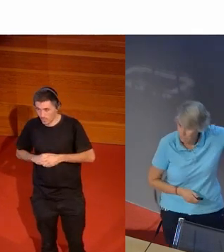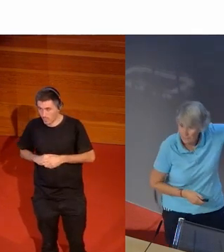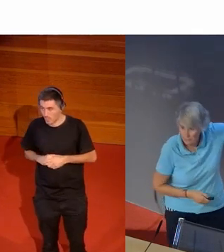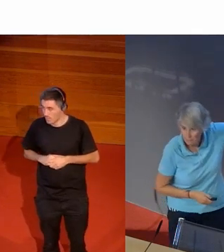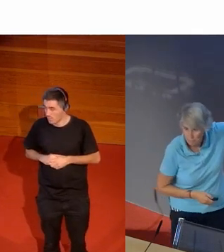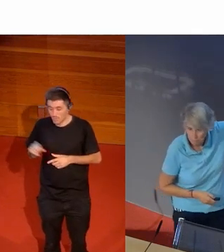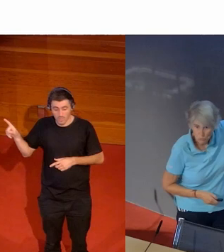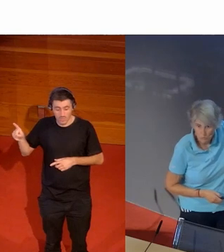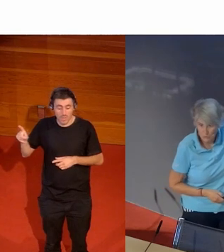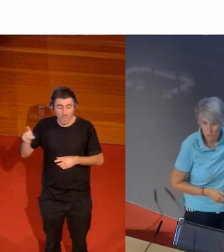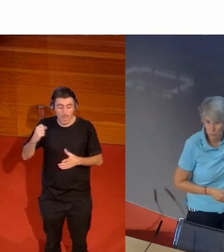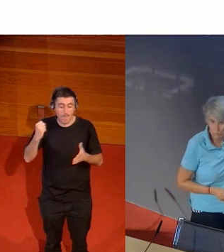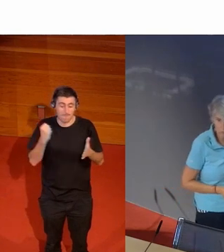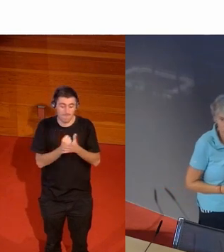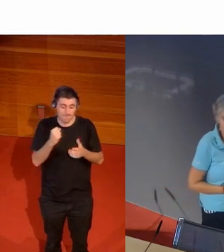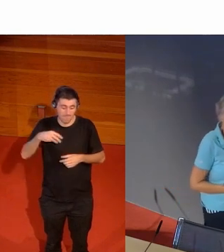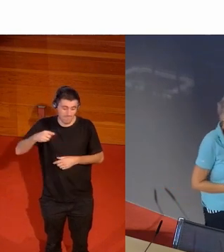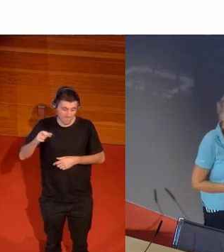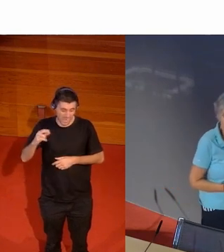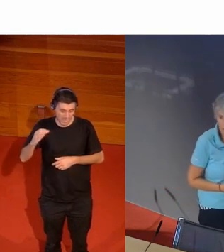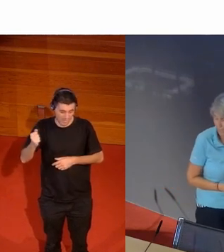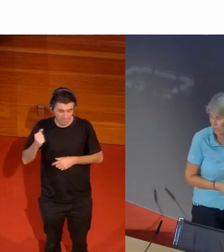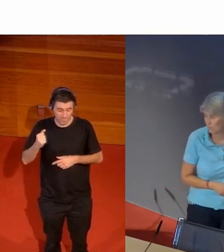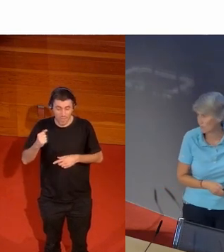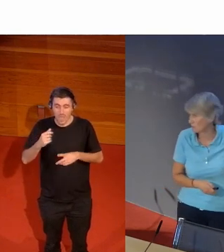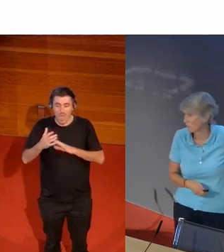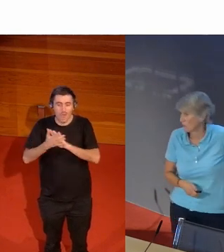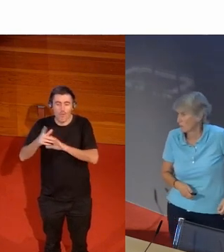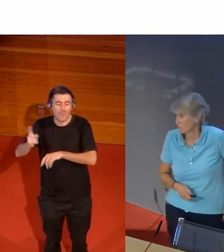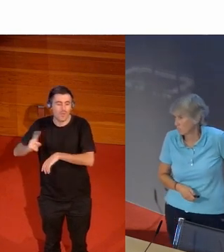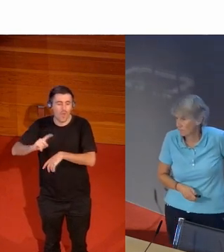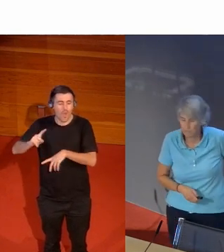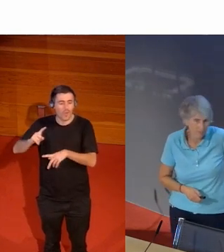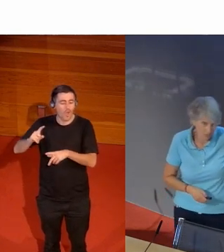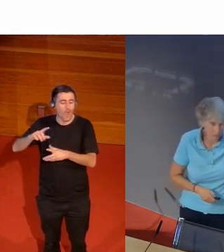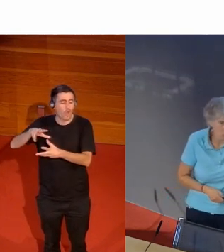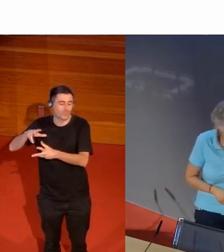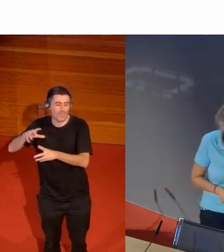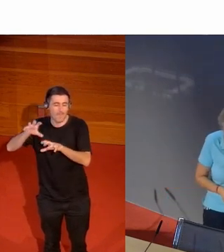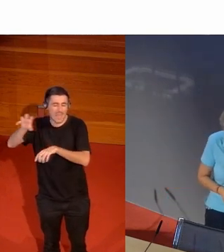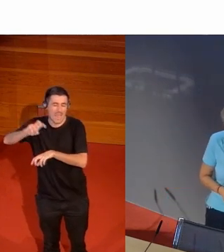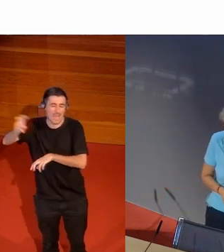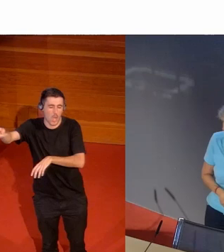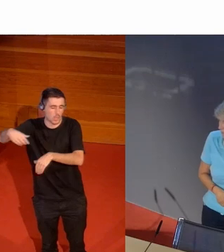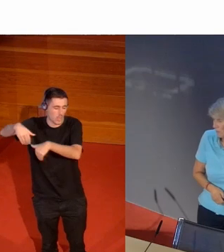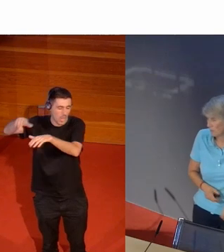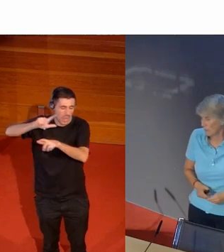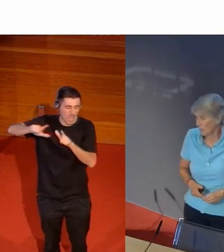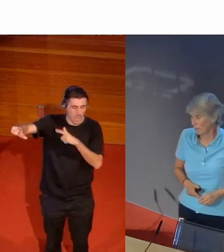y es el marca insisto no estamos hablando de ningún país raro ni en fin estamos en aquí